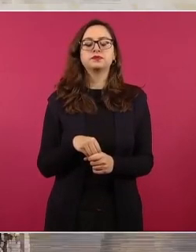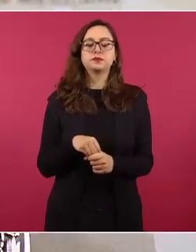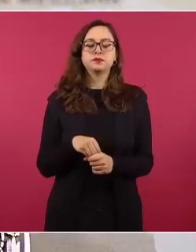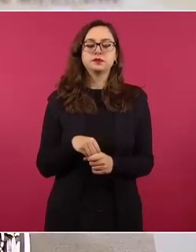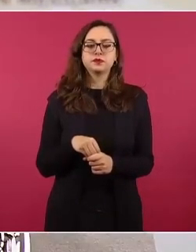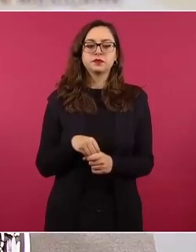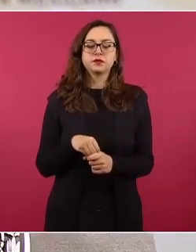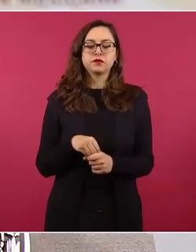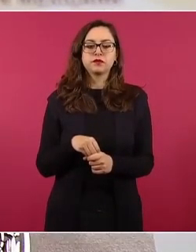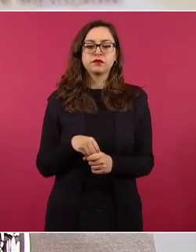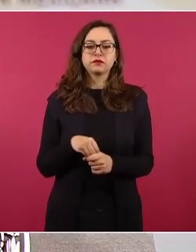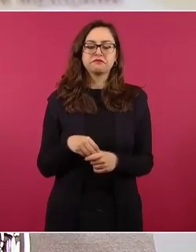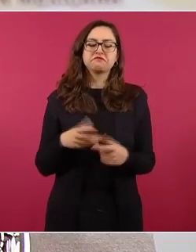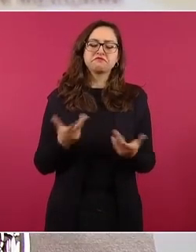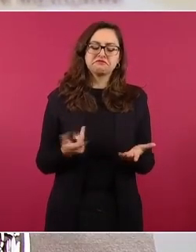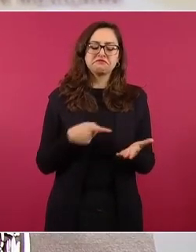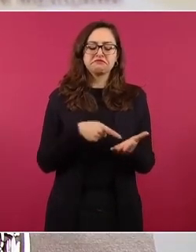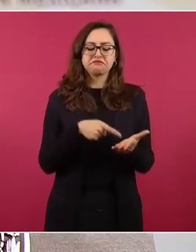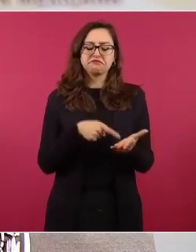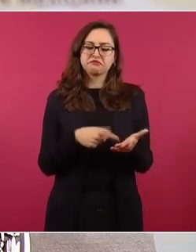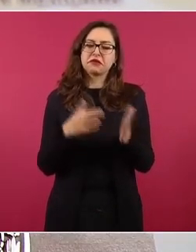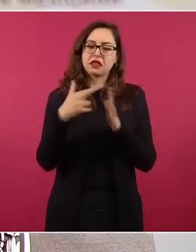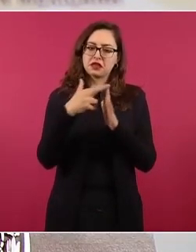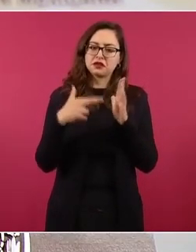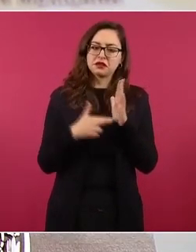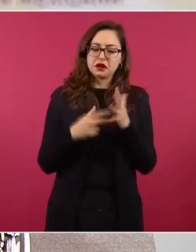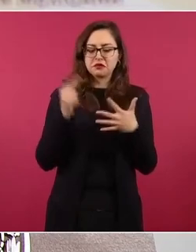hay requisitos.